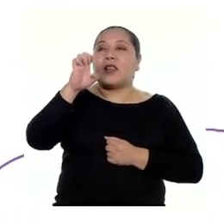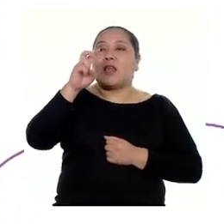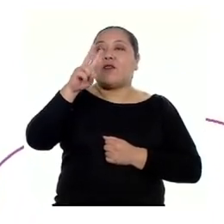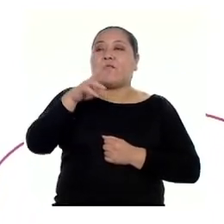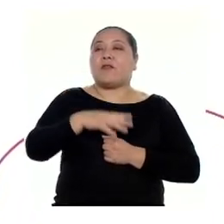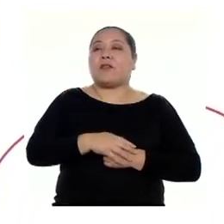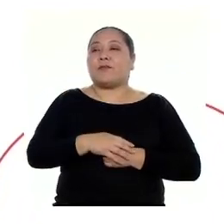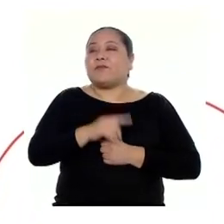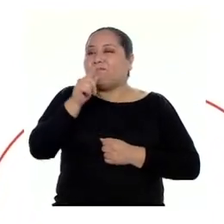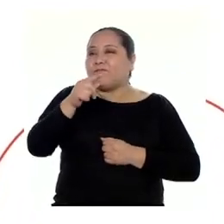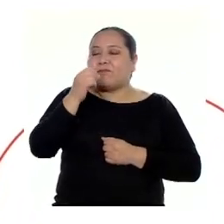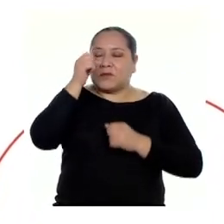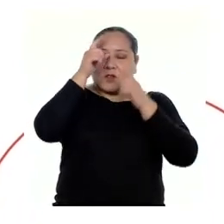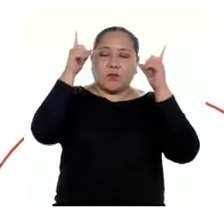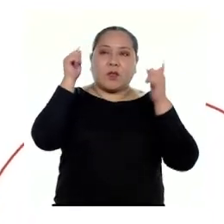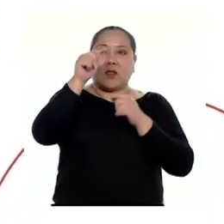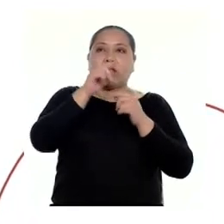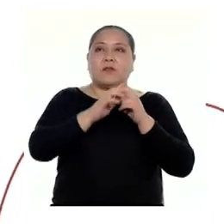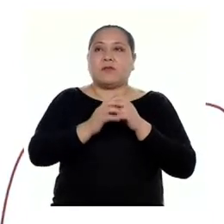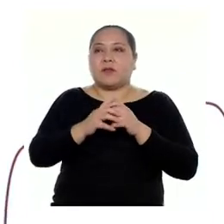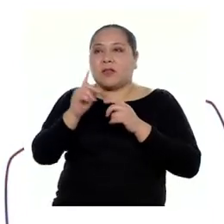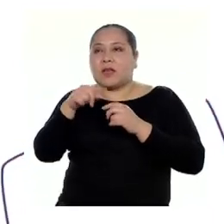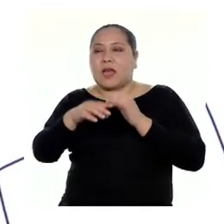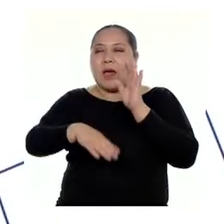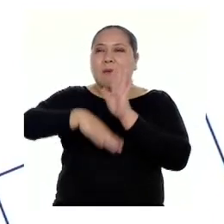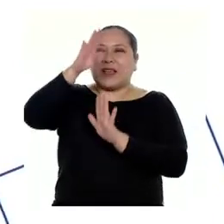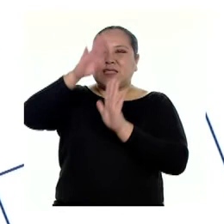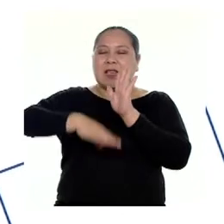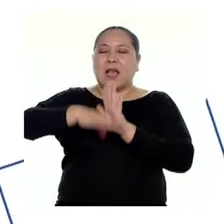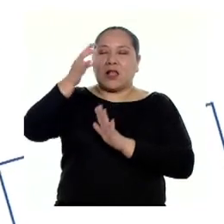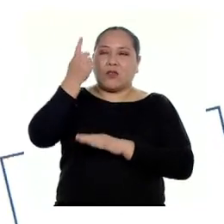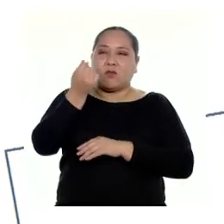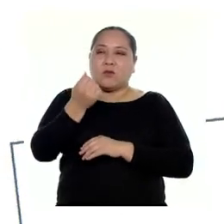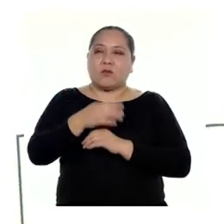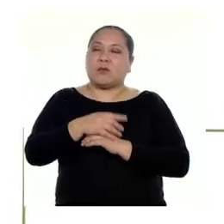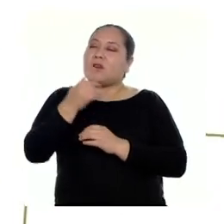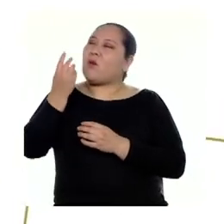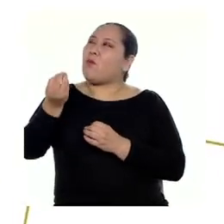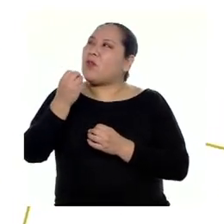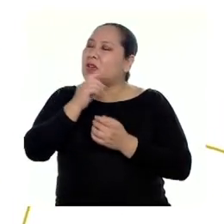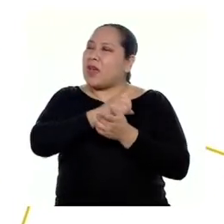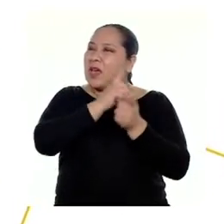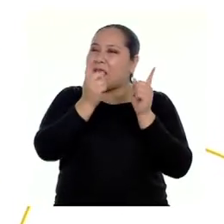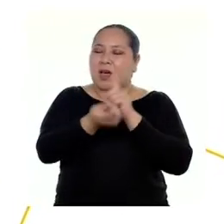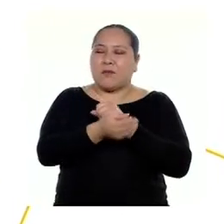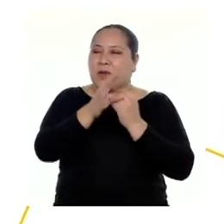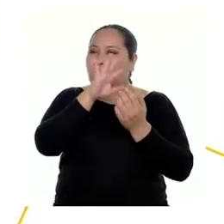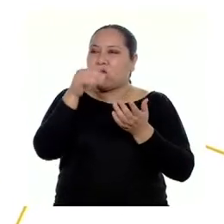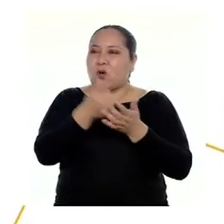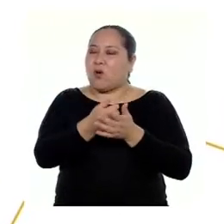Me lleva la atención porque su precio inicial era el más alto. ¿Qué hizo que cambie todo el final?